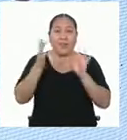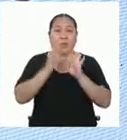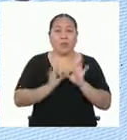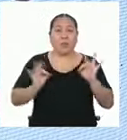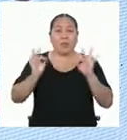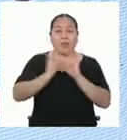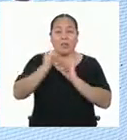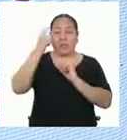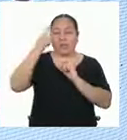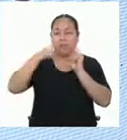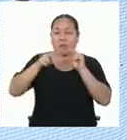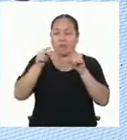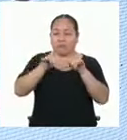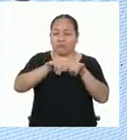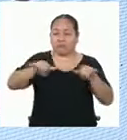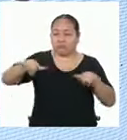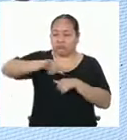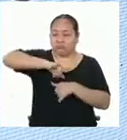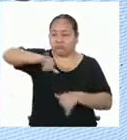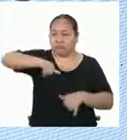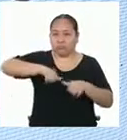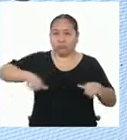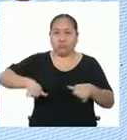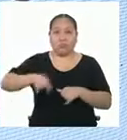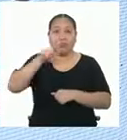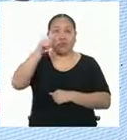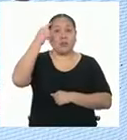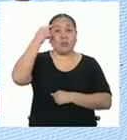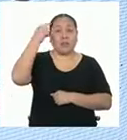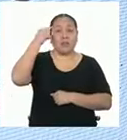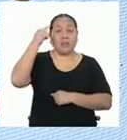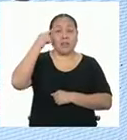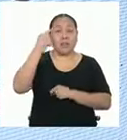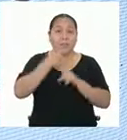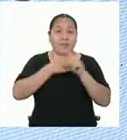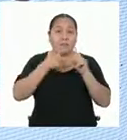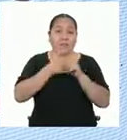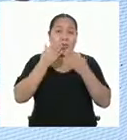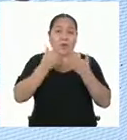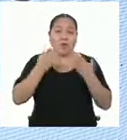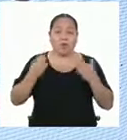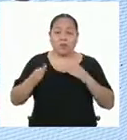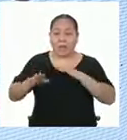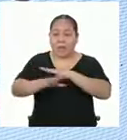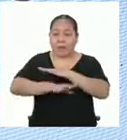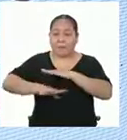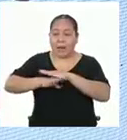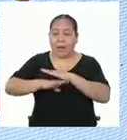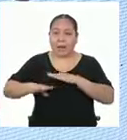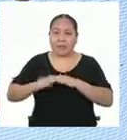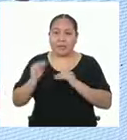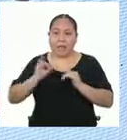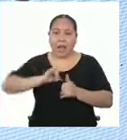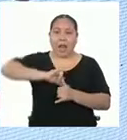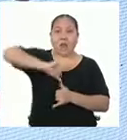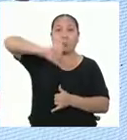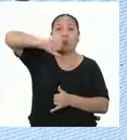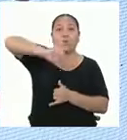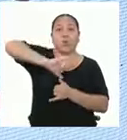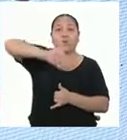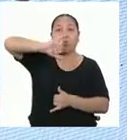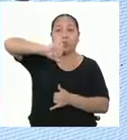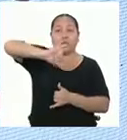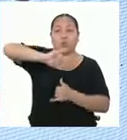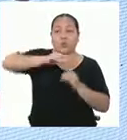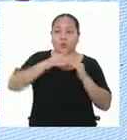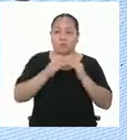calcular las dimensiones. Tienes que pensar en varias cosas, como en la base, en la altura, en